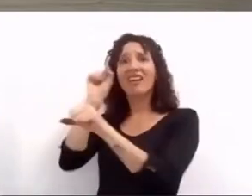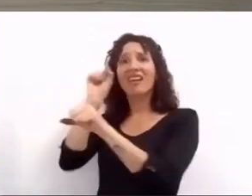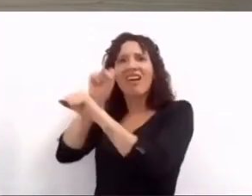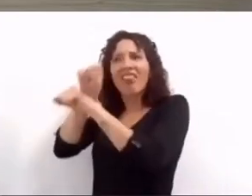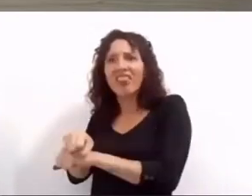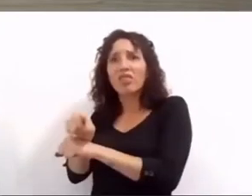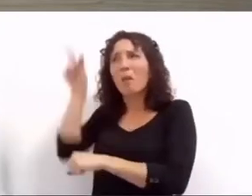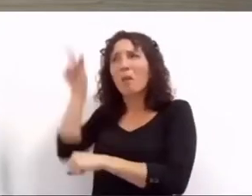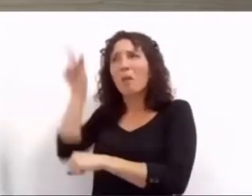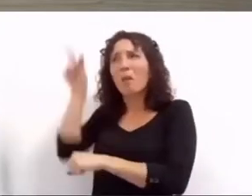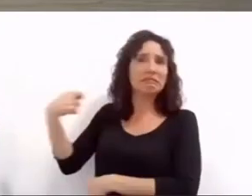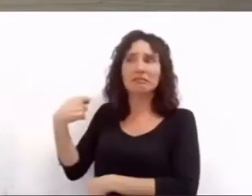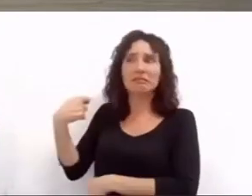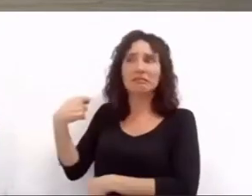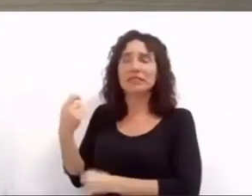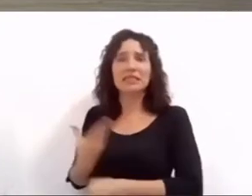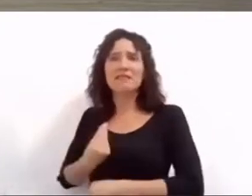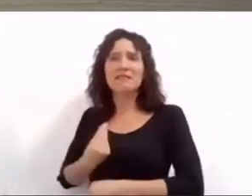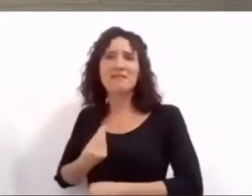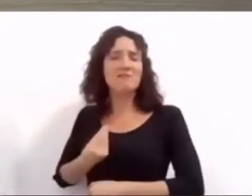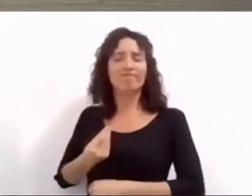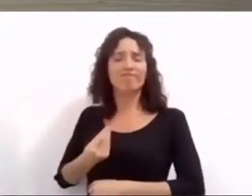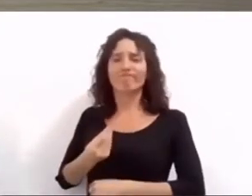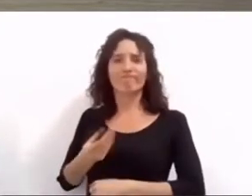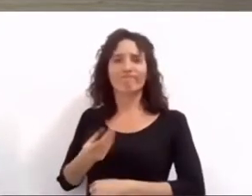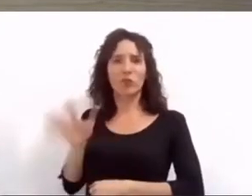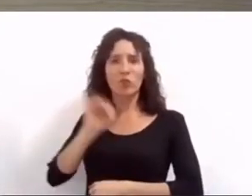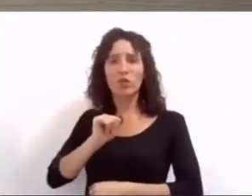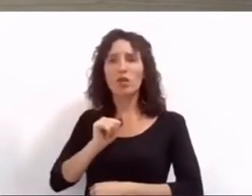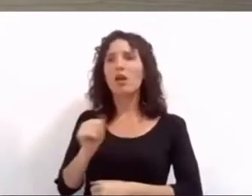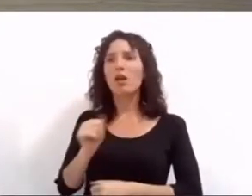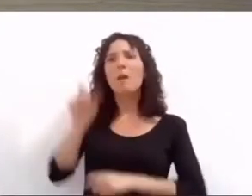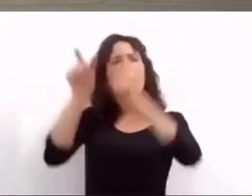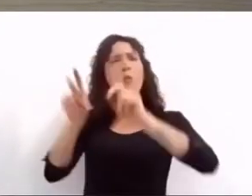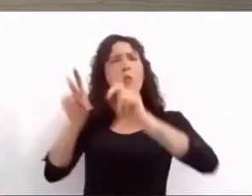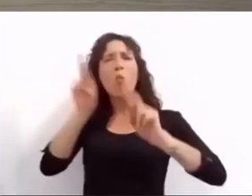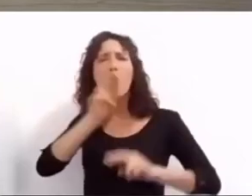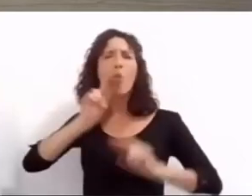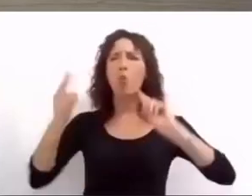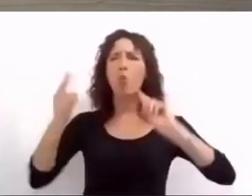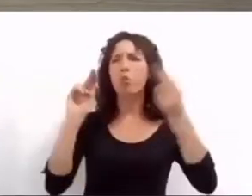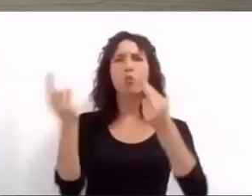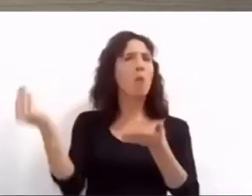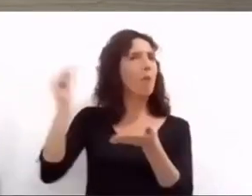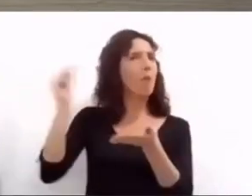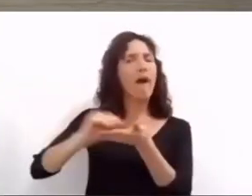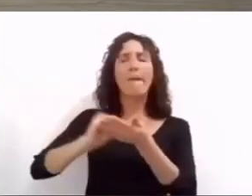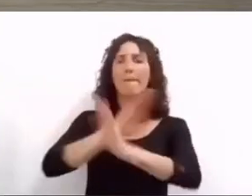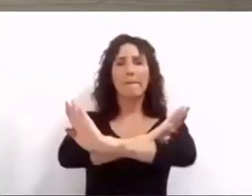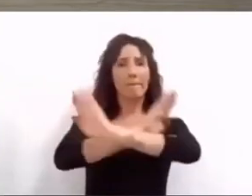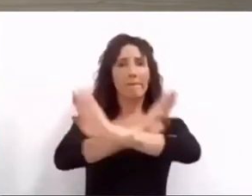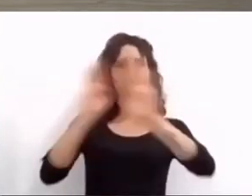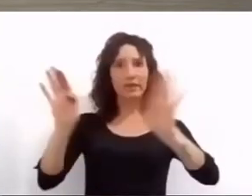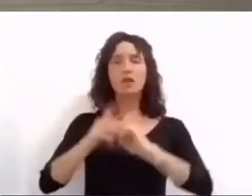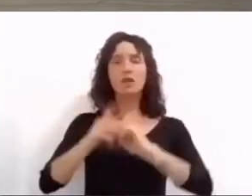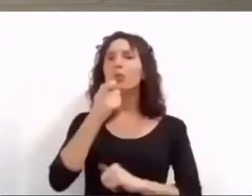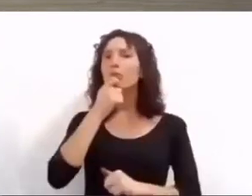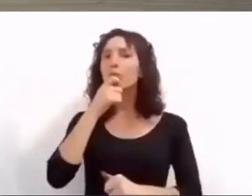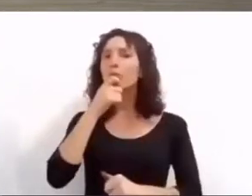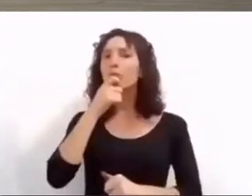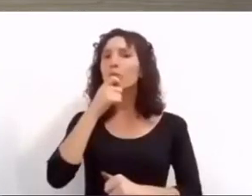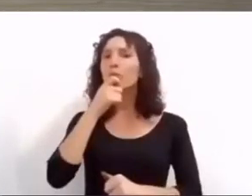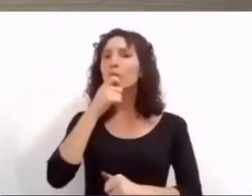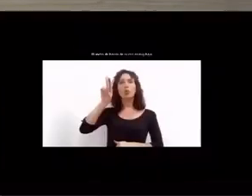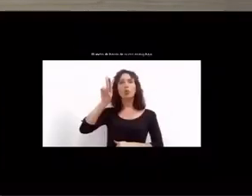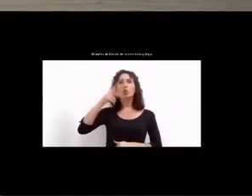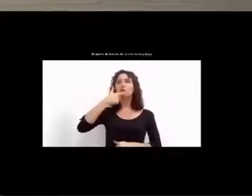inseguros no podemos permitir más femicidios que puedan ser prevenidos femicidio de Úrsula es